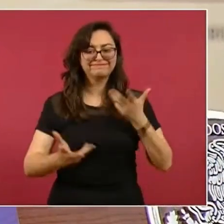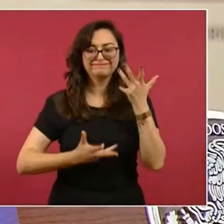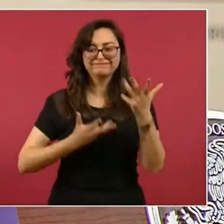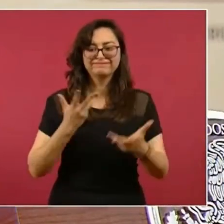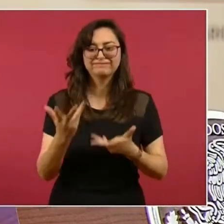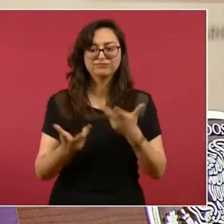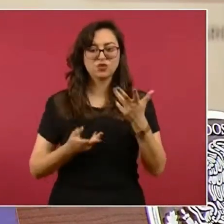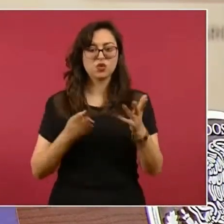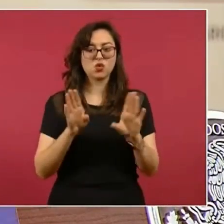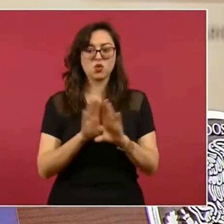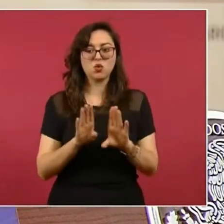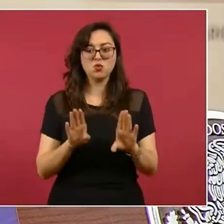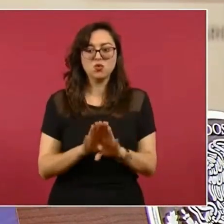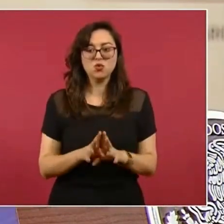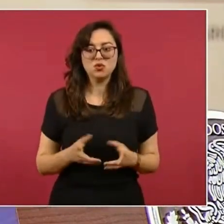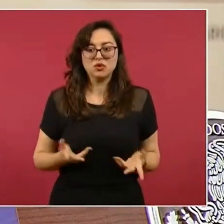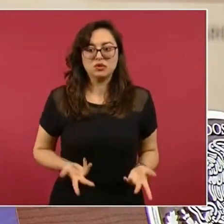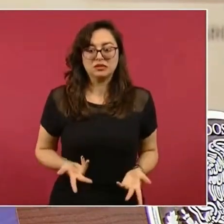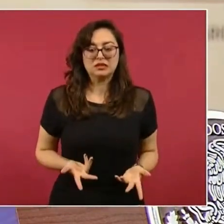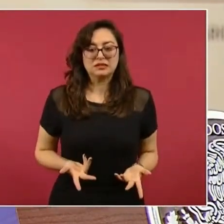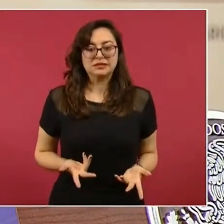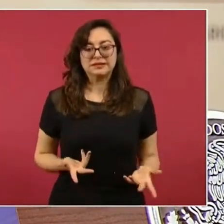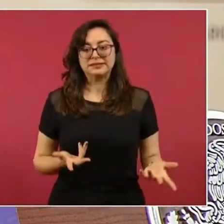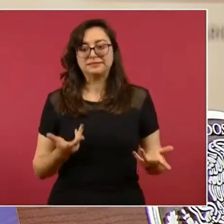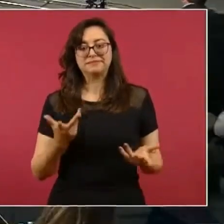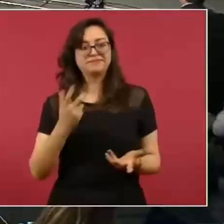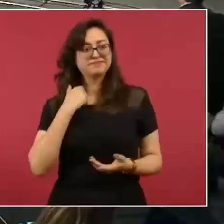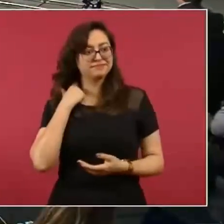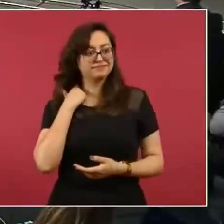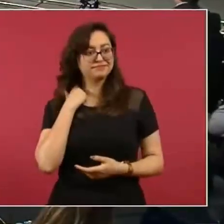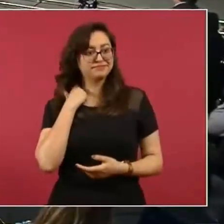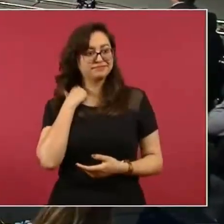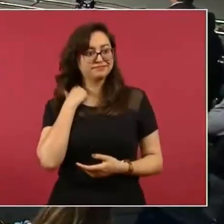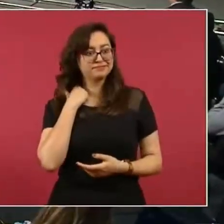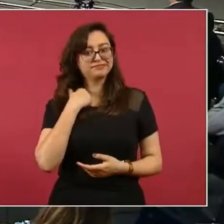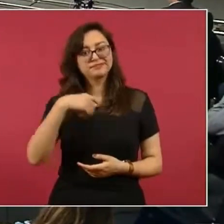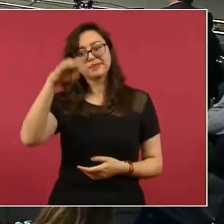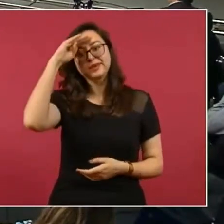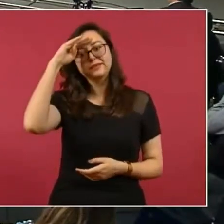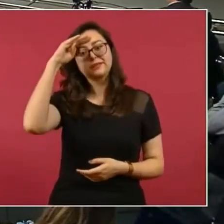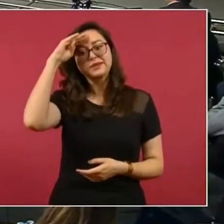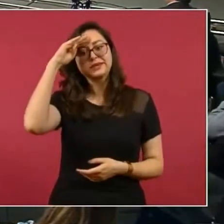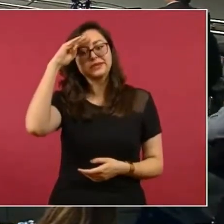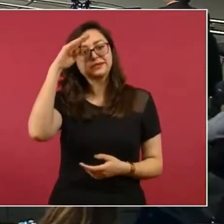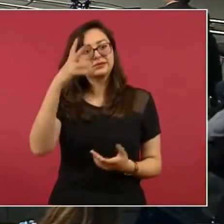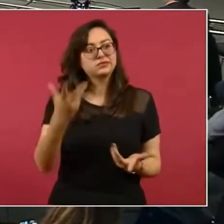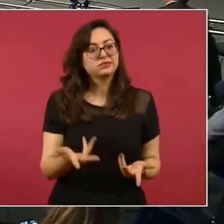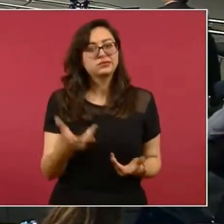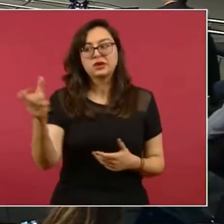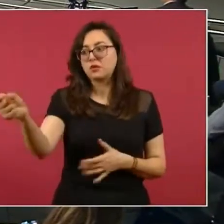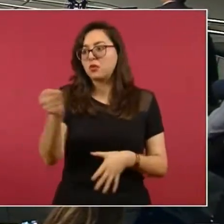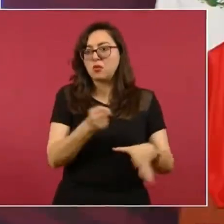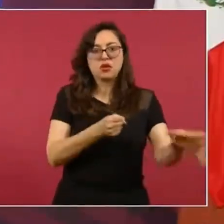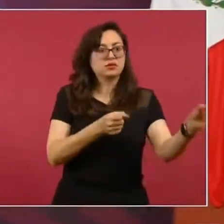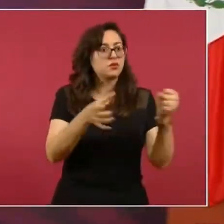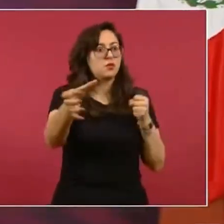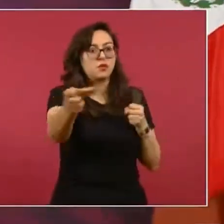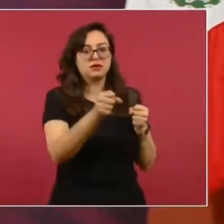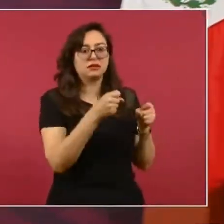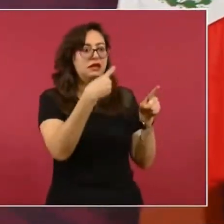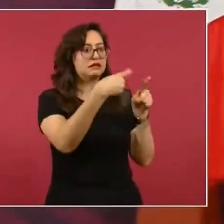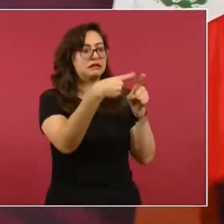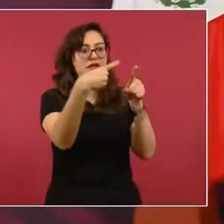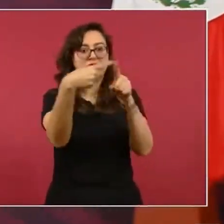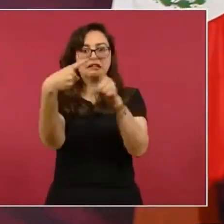Y faltan tres. Y pueden funcionar con cuatro. Pero. En los